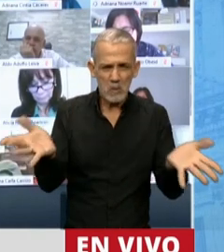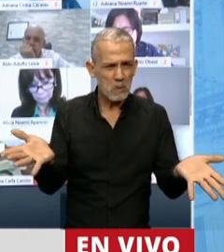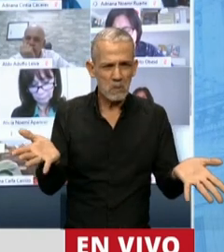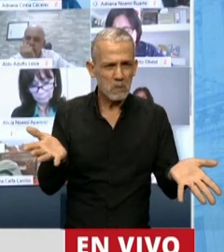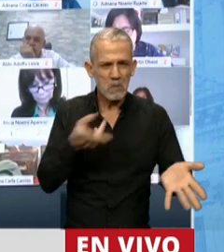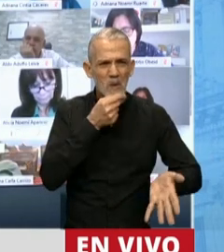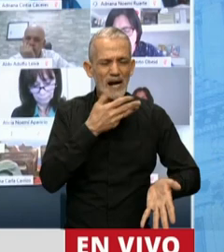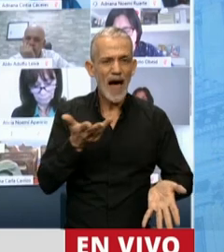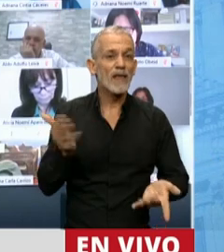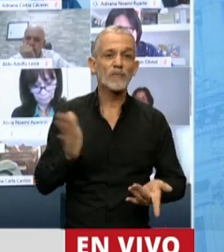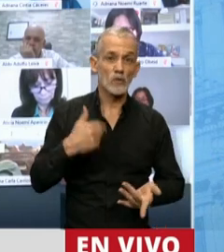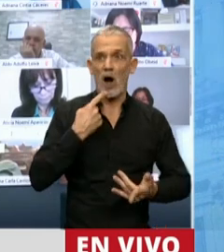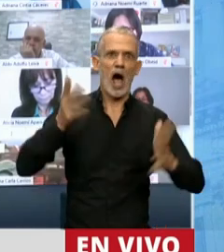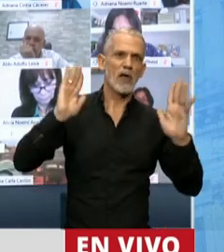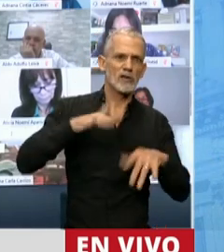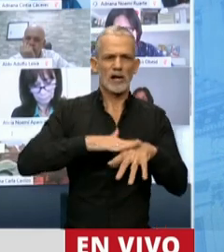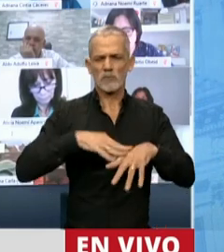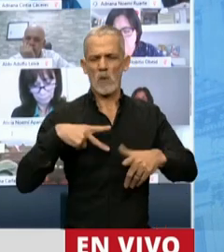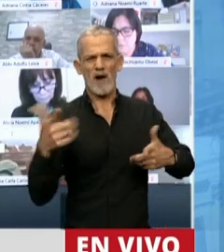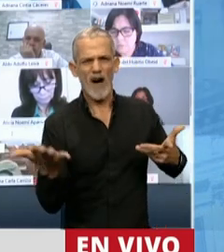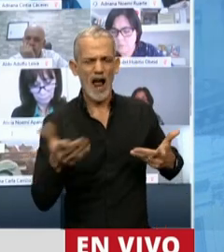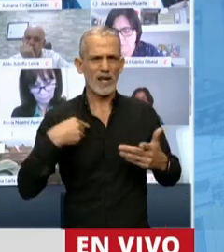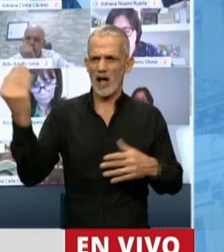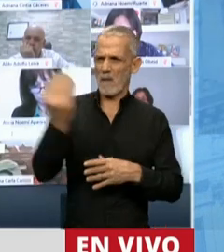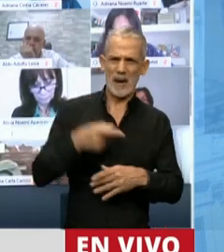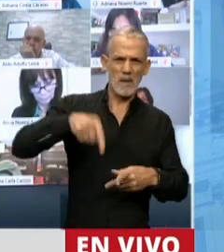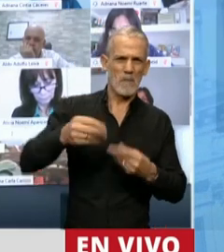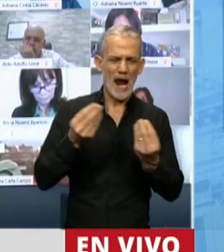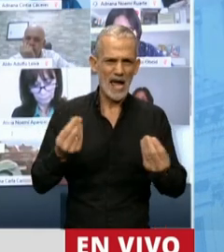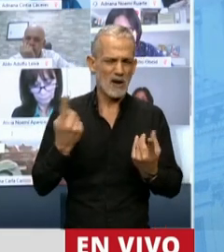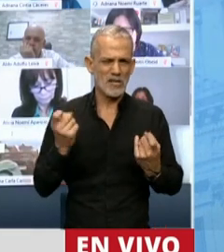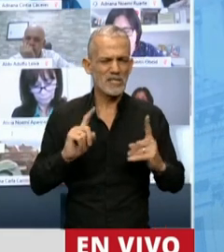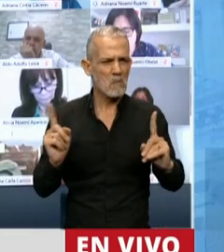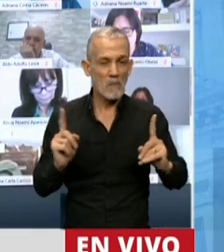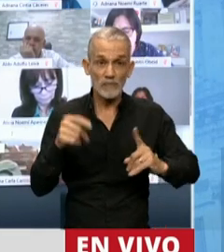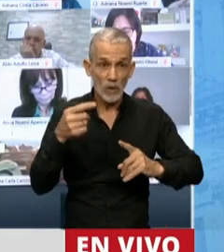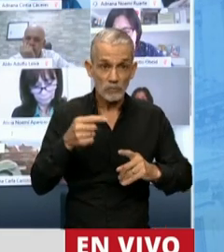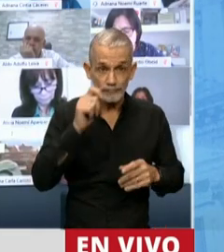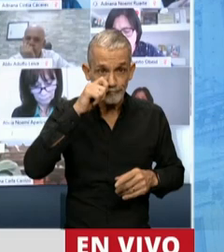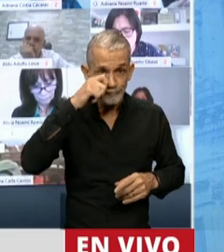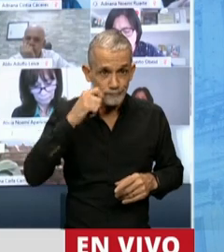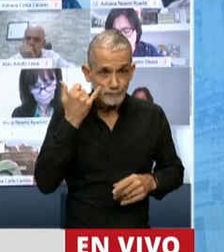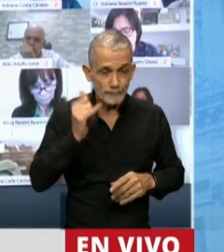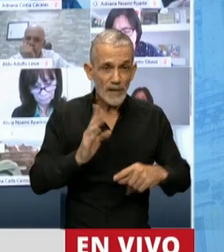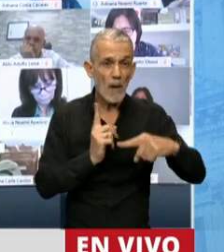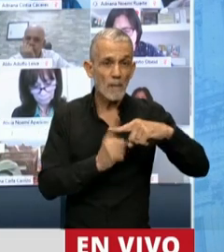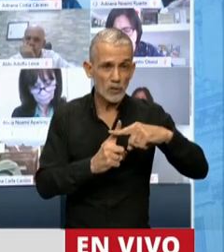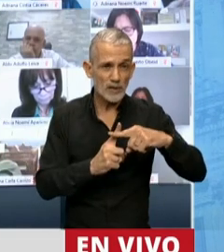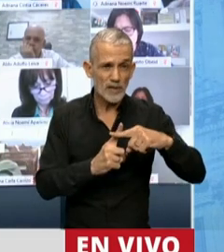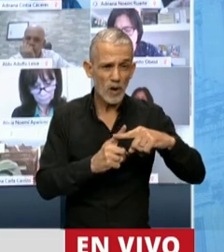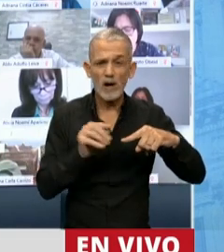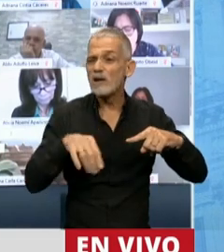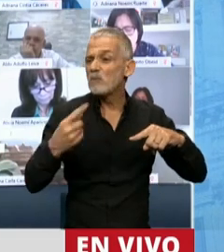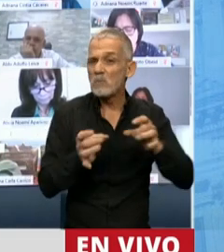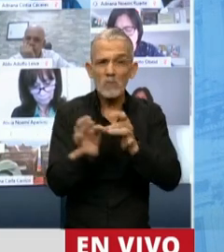¿Dónde están todos los que decían que era irresponsable lo que estábamos haciendo? Hubo un diputado testeado, positivo, y no hubo